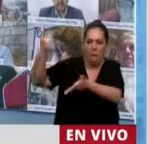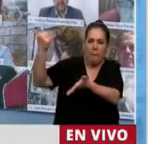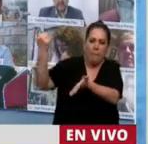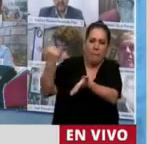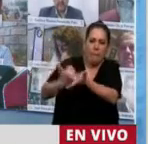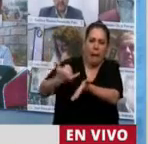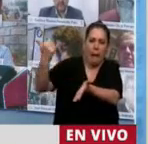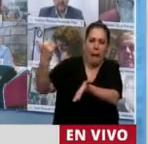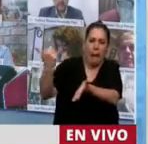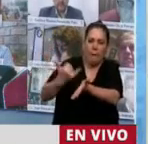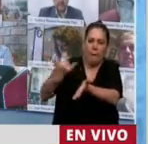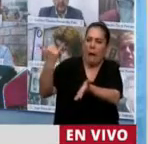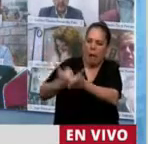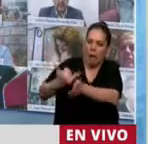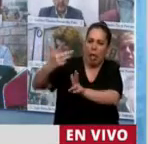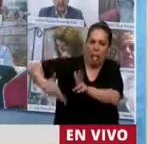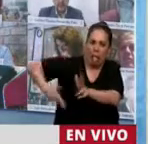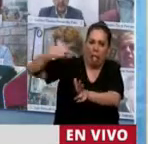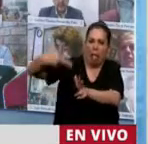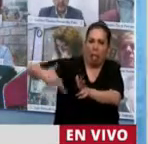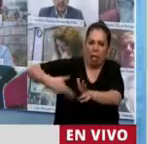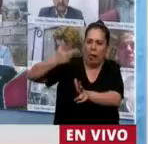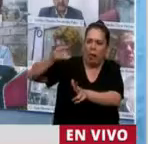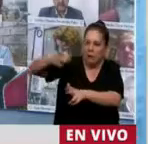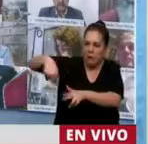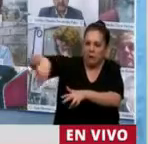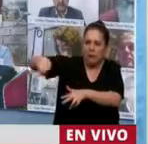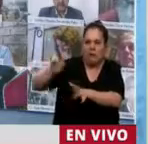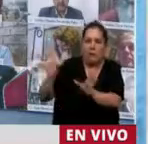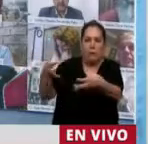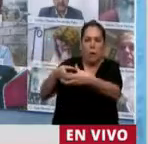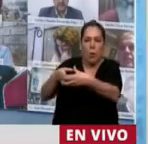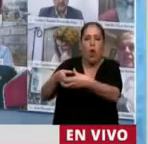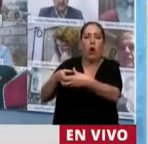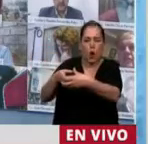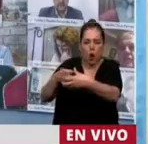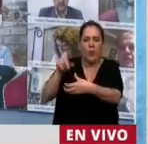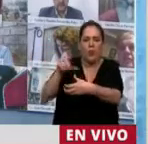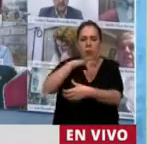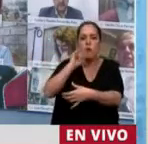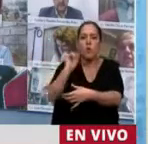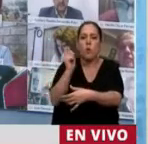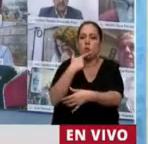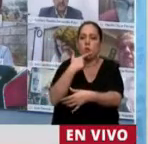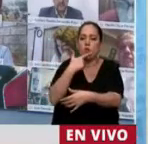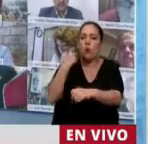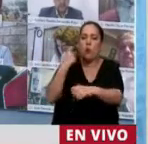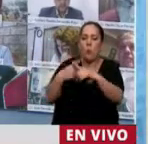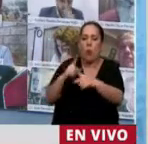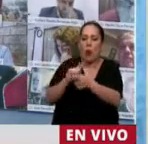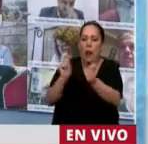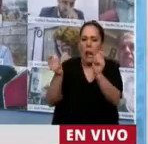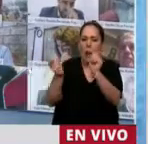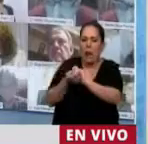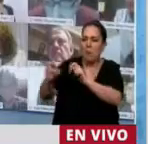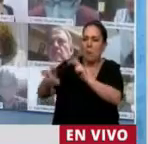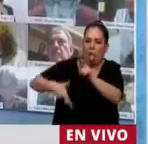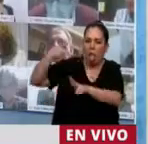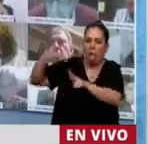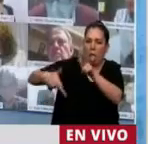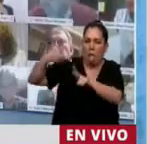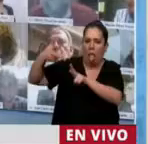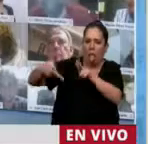tasa promocional. Tiene que ver con un plan de reactivación productiva y con